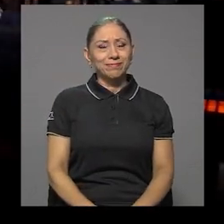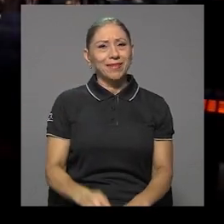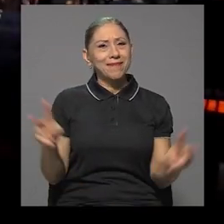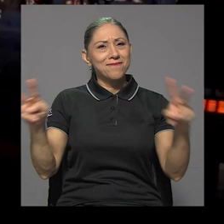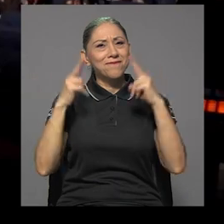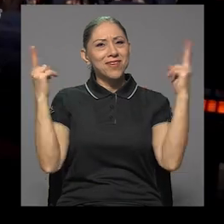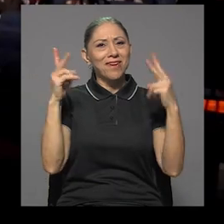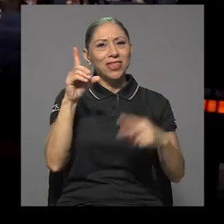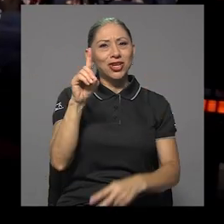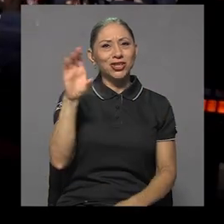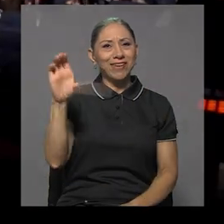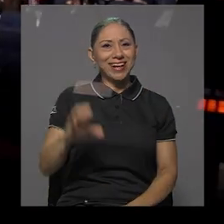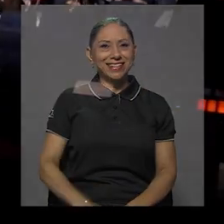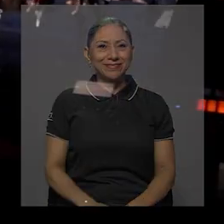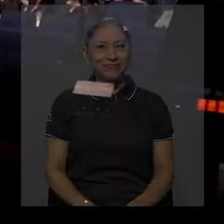¡Viva Dionisio Cabal!